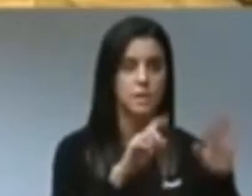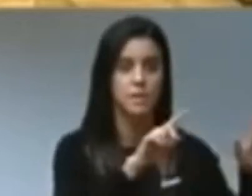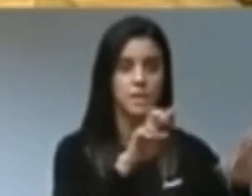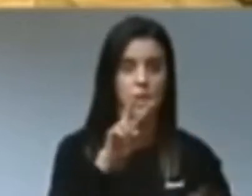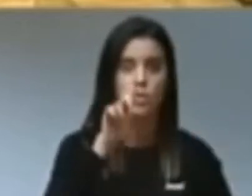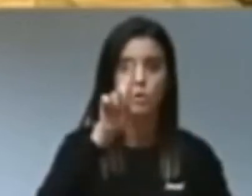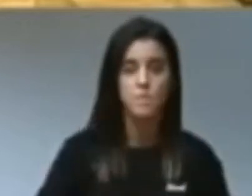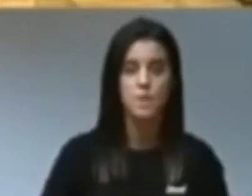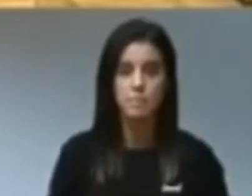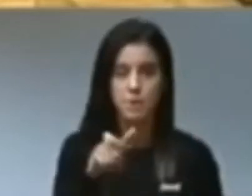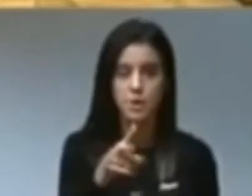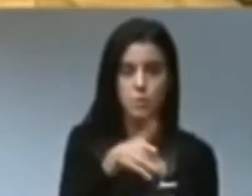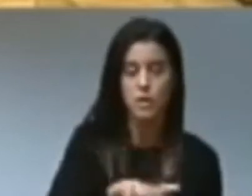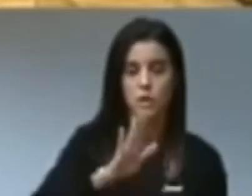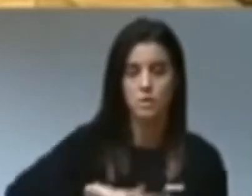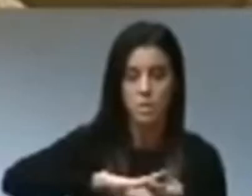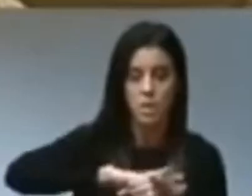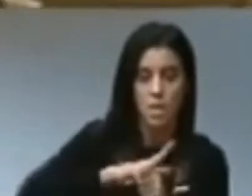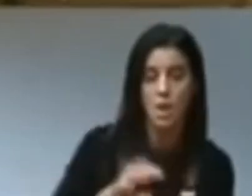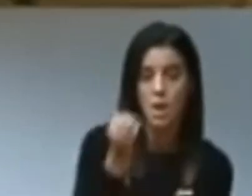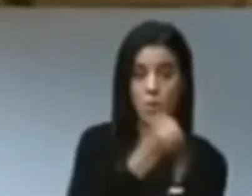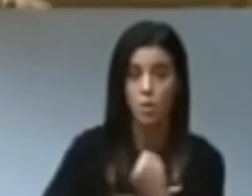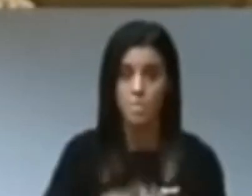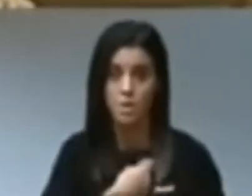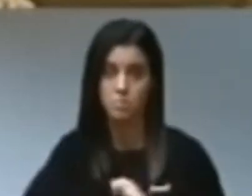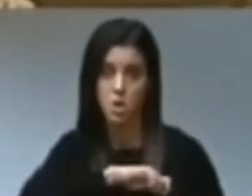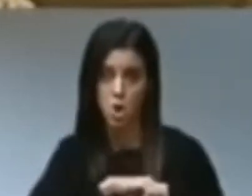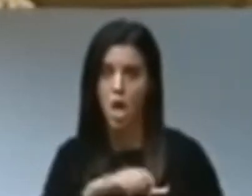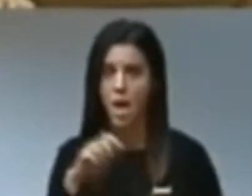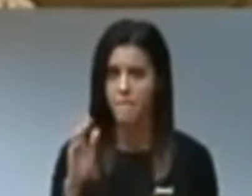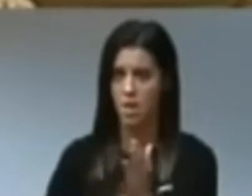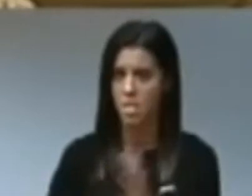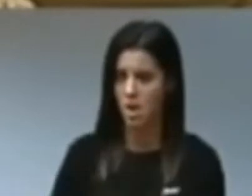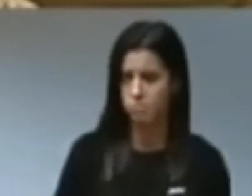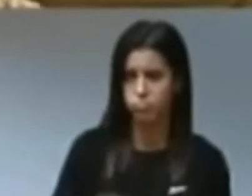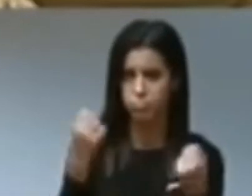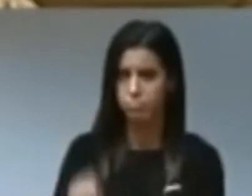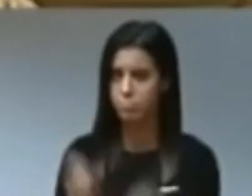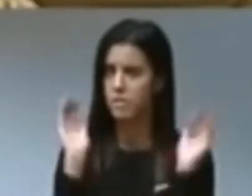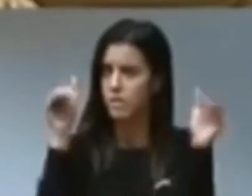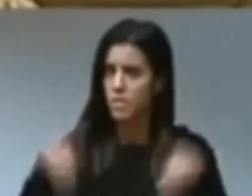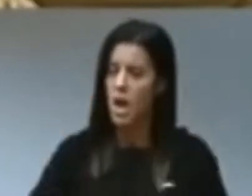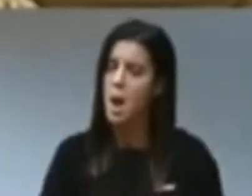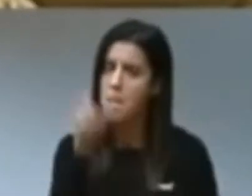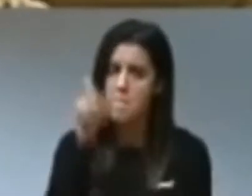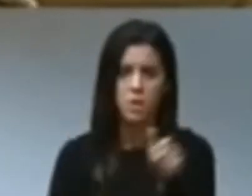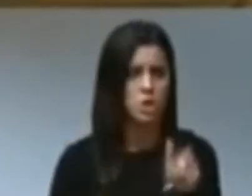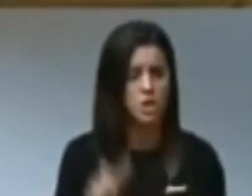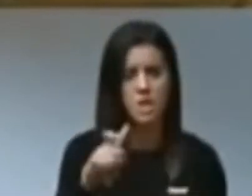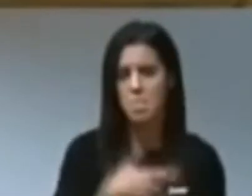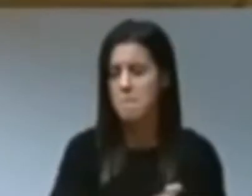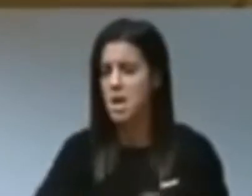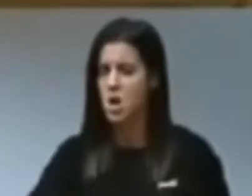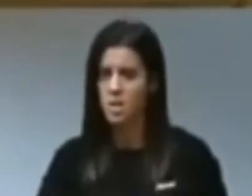62.000 fallecidos por COVID, la economía española destrozada, la valenciana también, millones de españoles en paro,